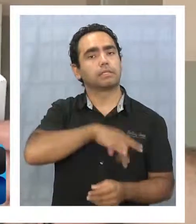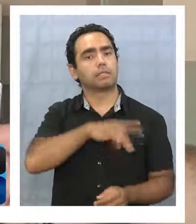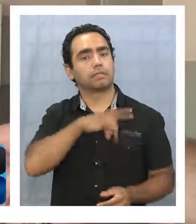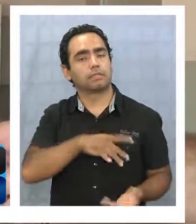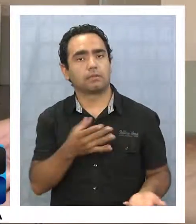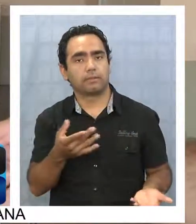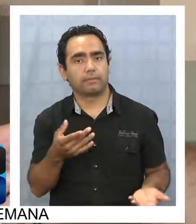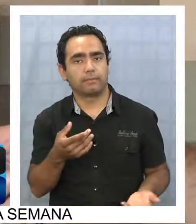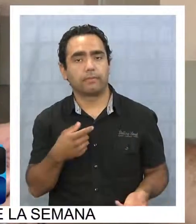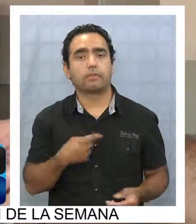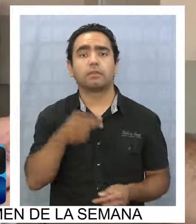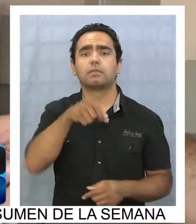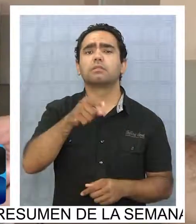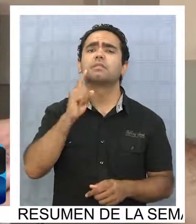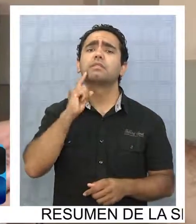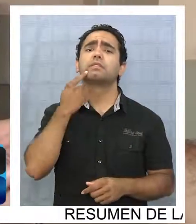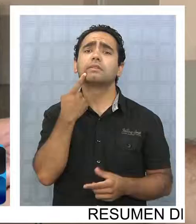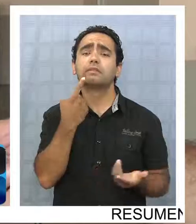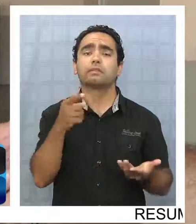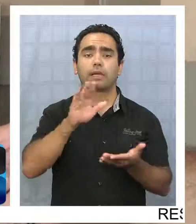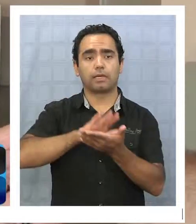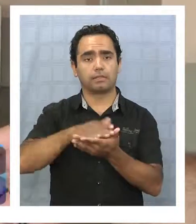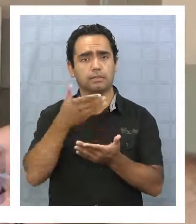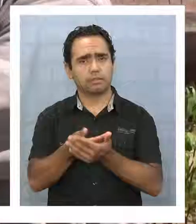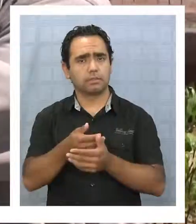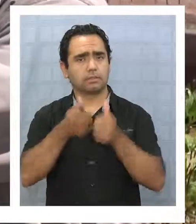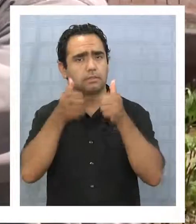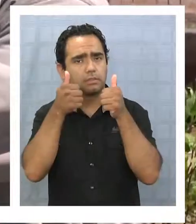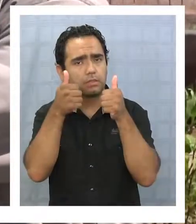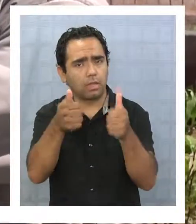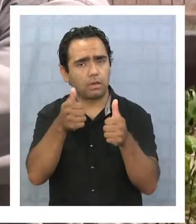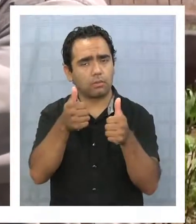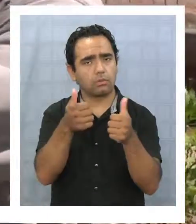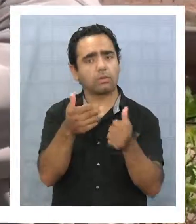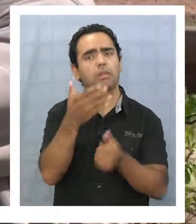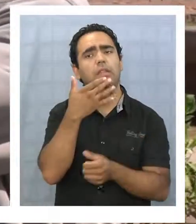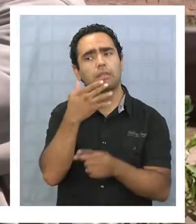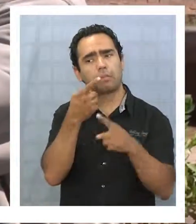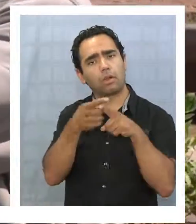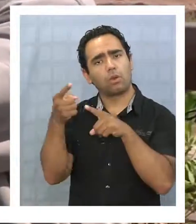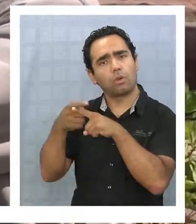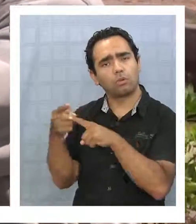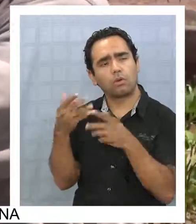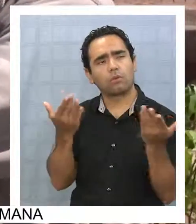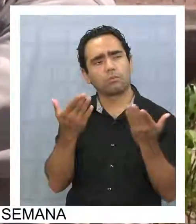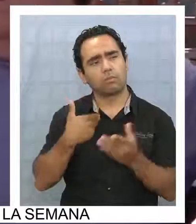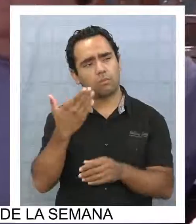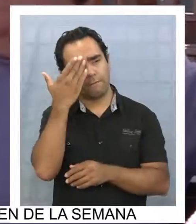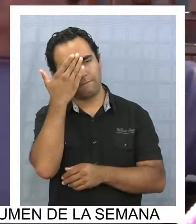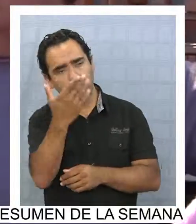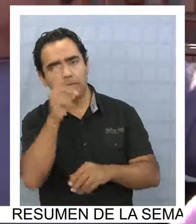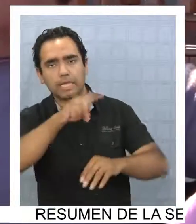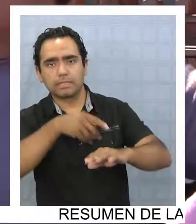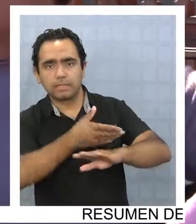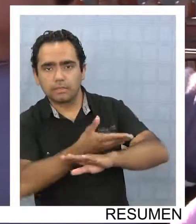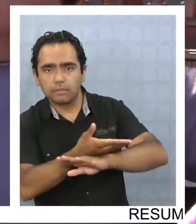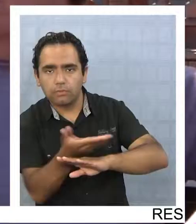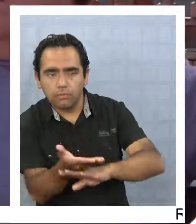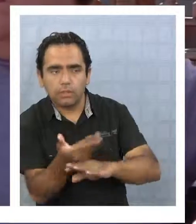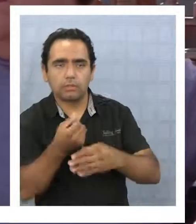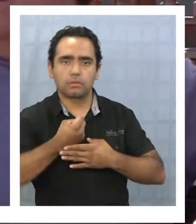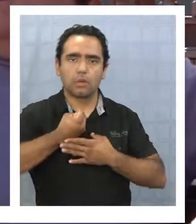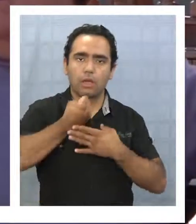chilena. Eso significa desde el punto de vista de salud y de muchos organismos enfrentar esta realidad